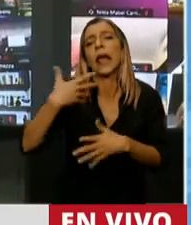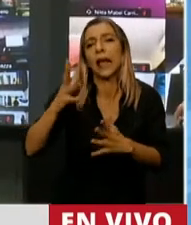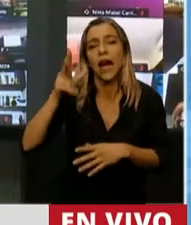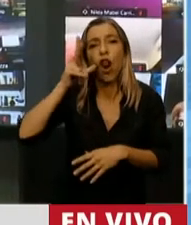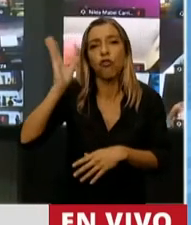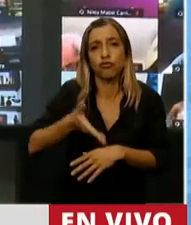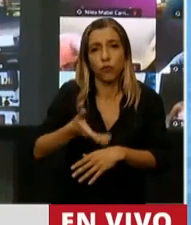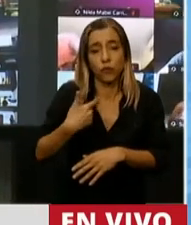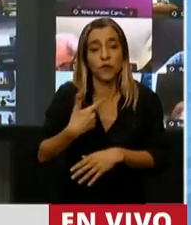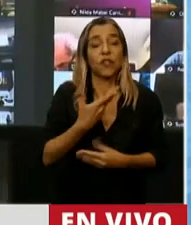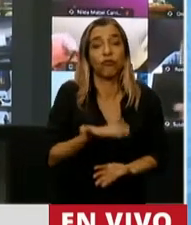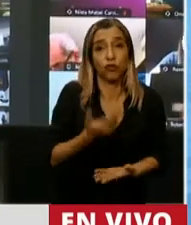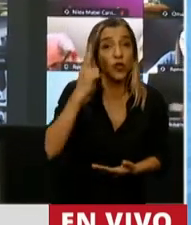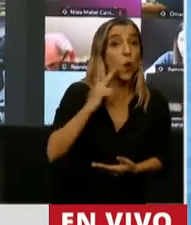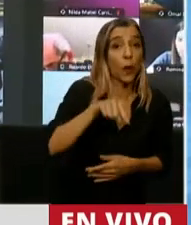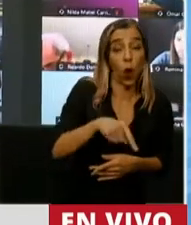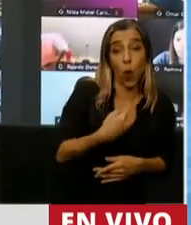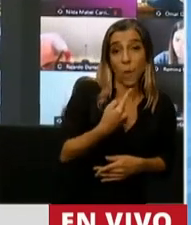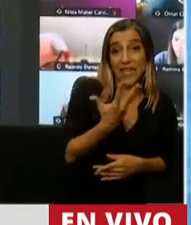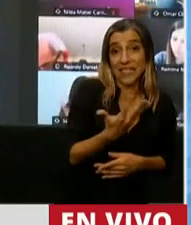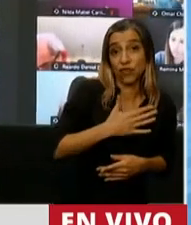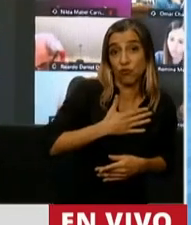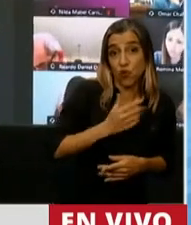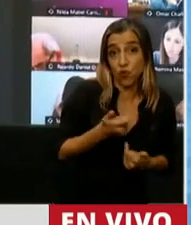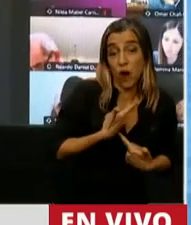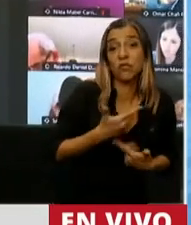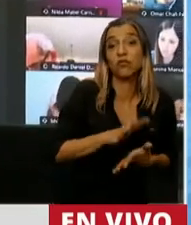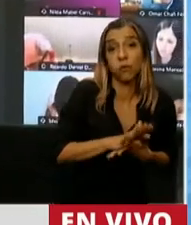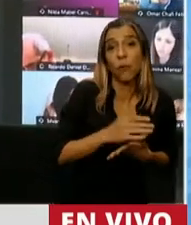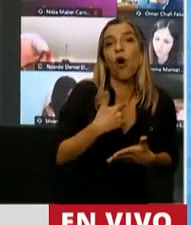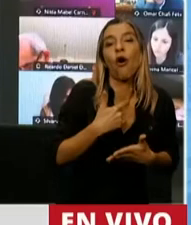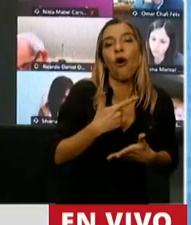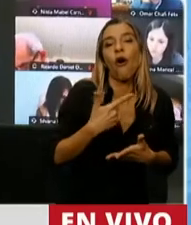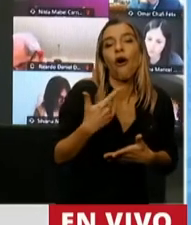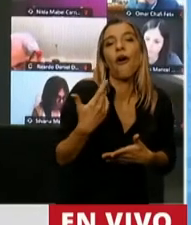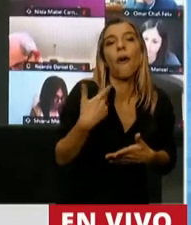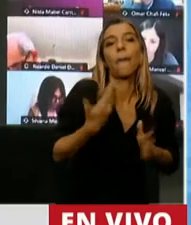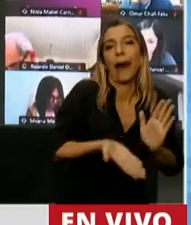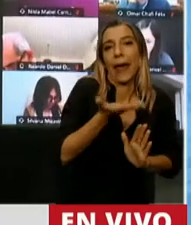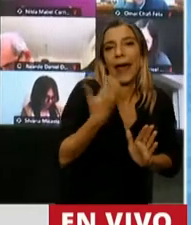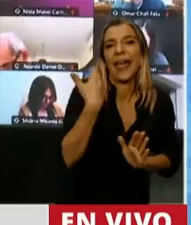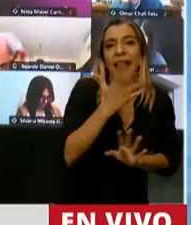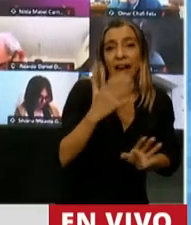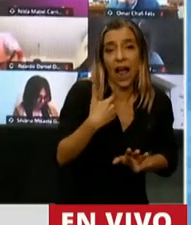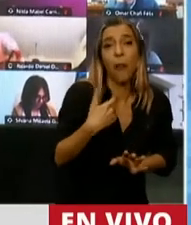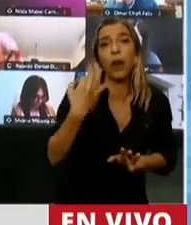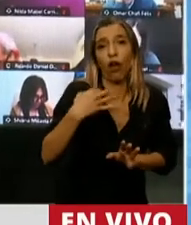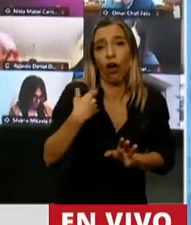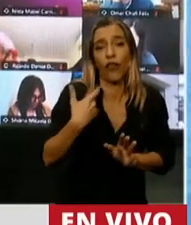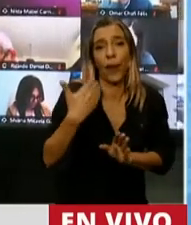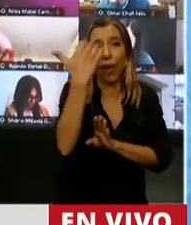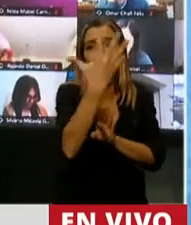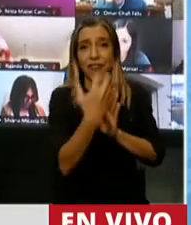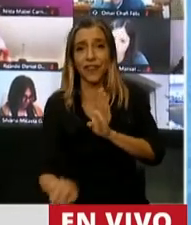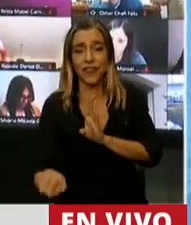Quiere decir que el 9,5 es el crecimiento bruto, pero no neto. A eso hay que descontar el 8%, que es lo que se desprecia al valor